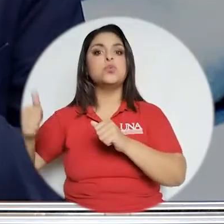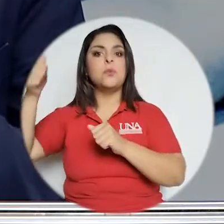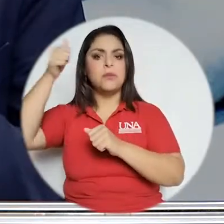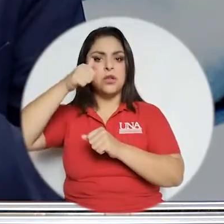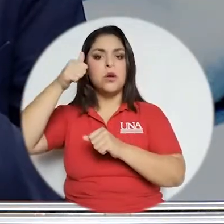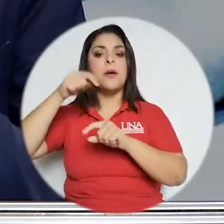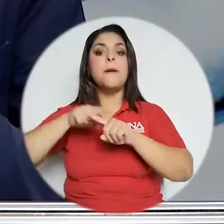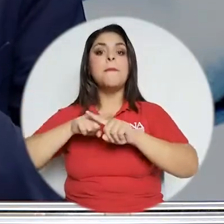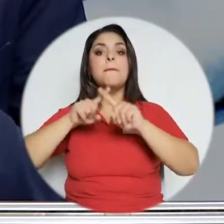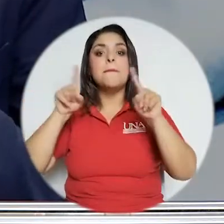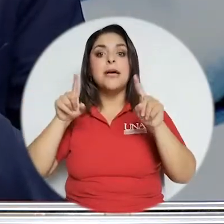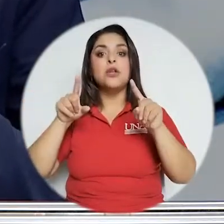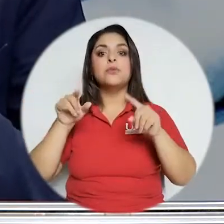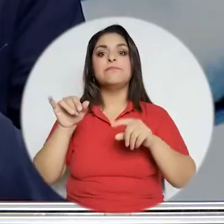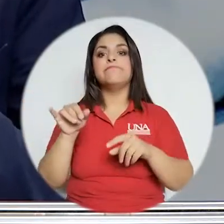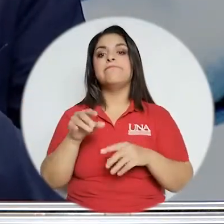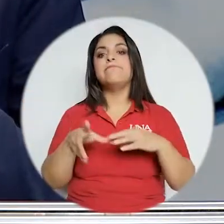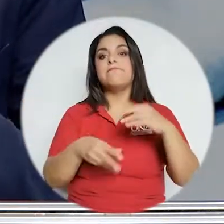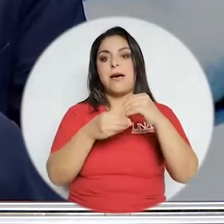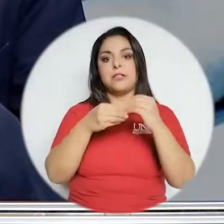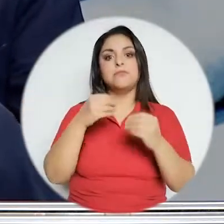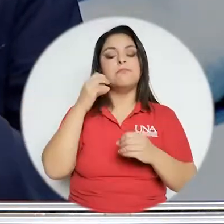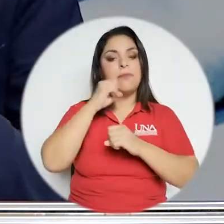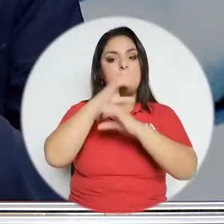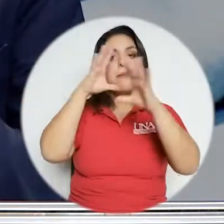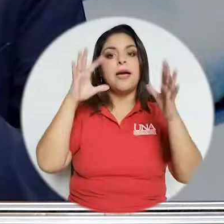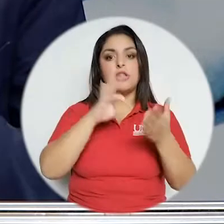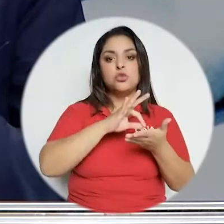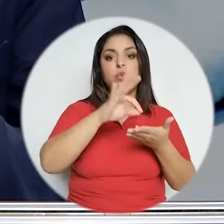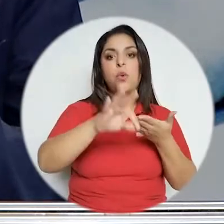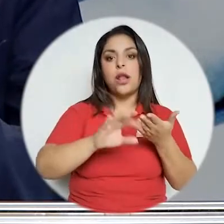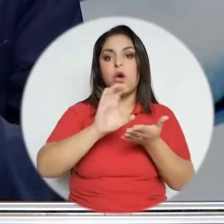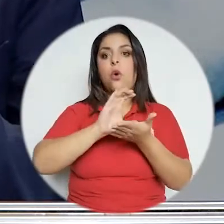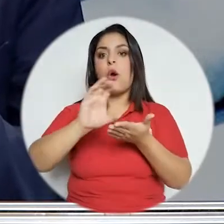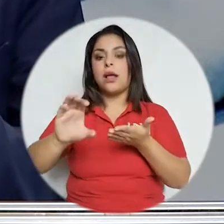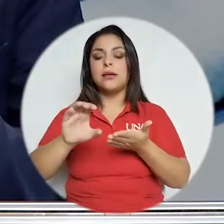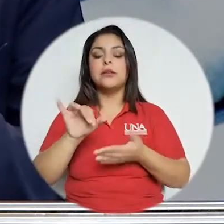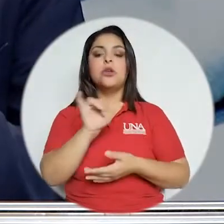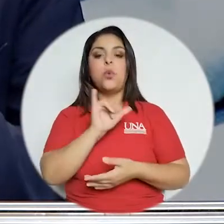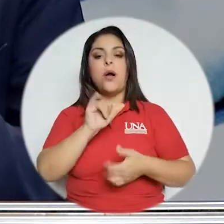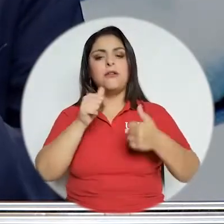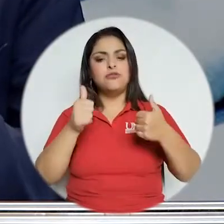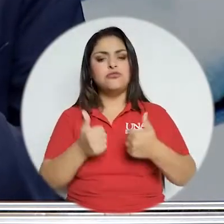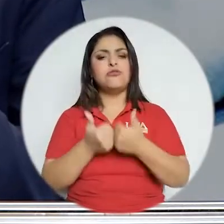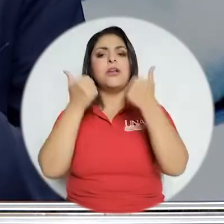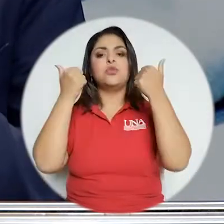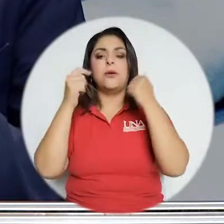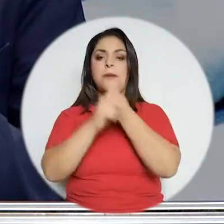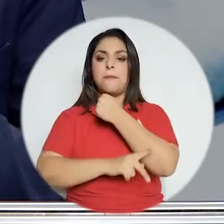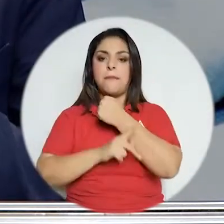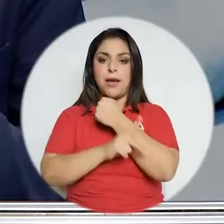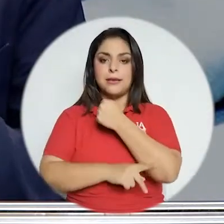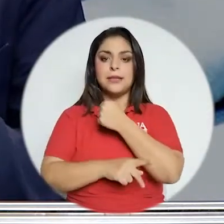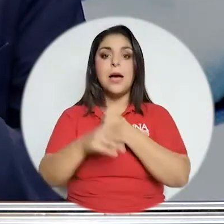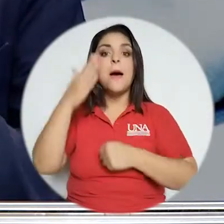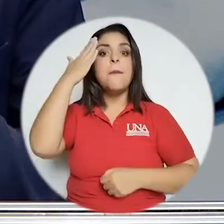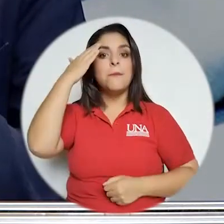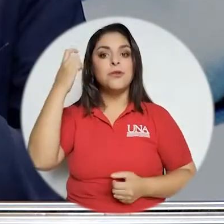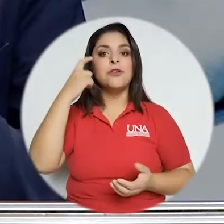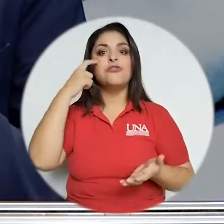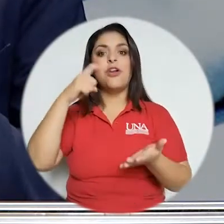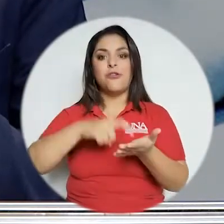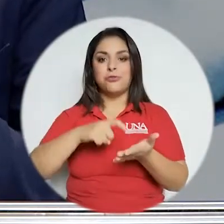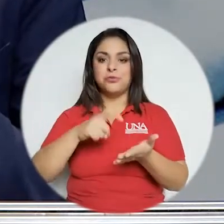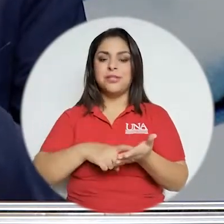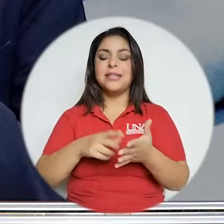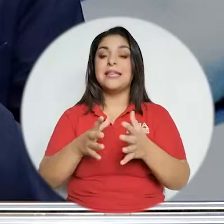educación superior pero sobre todo en la primaria y secundaria significa hoy uno de los grandes retos como país y